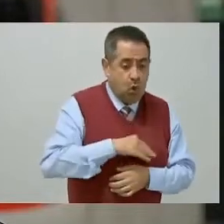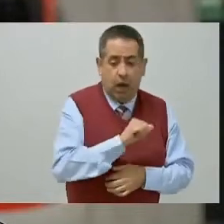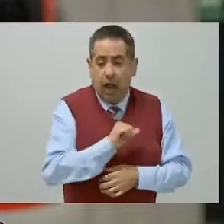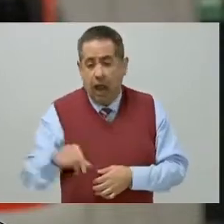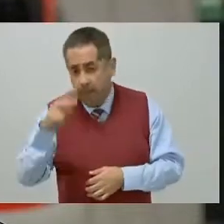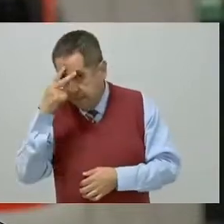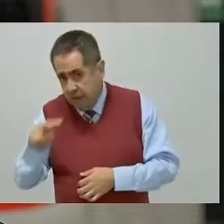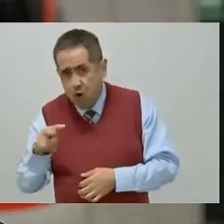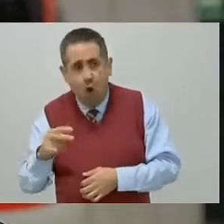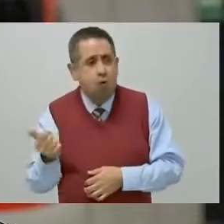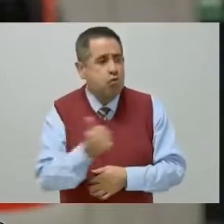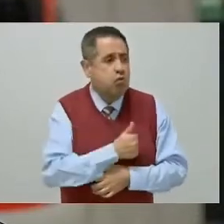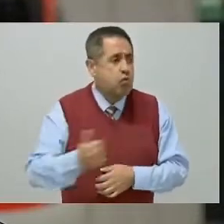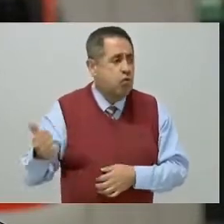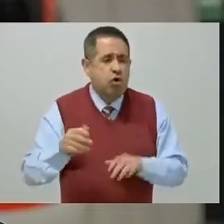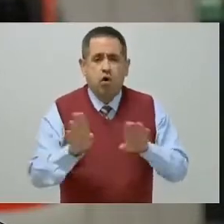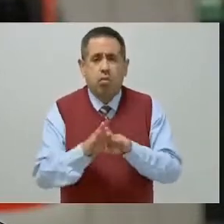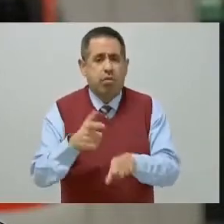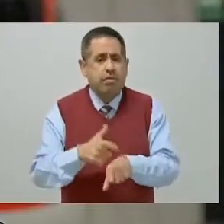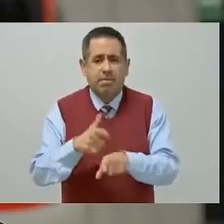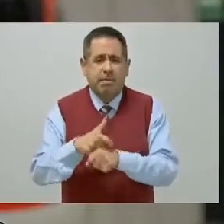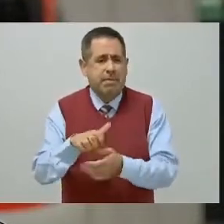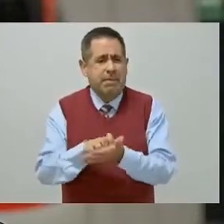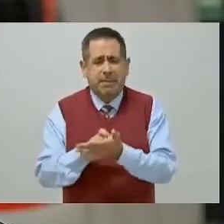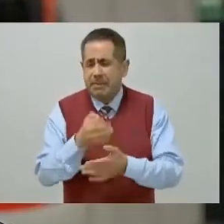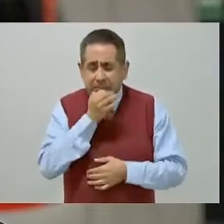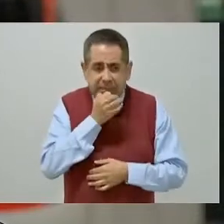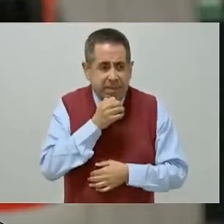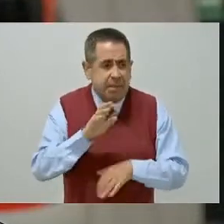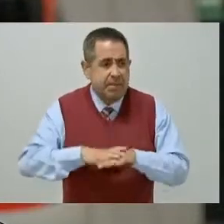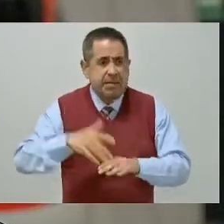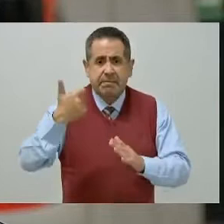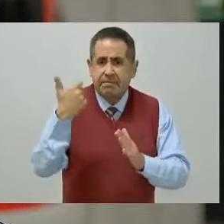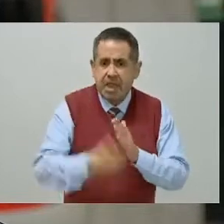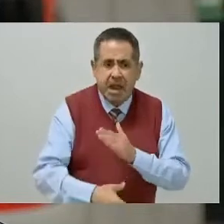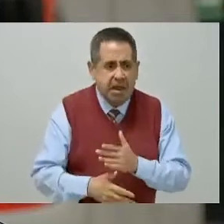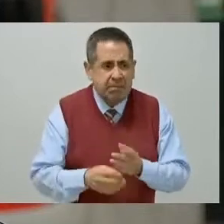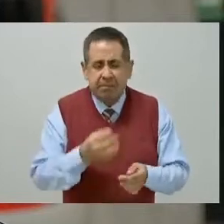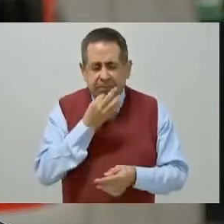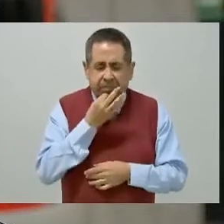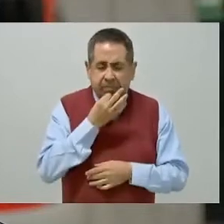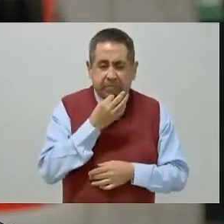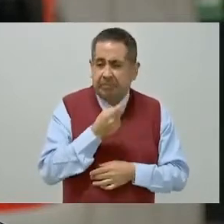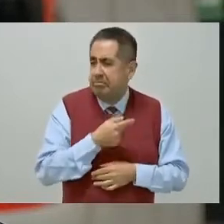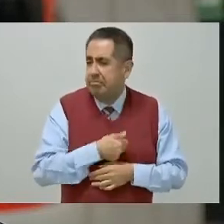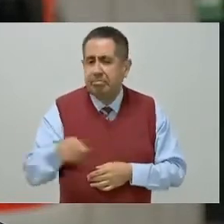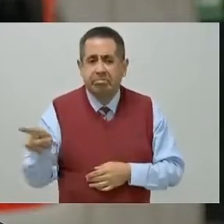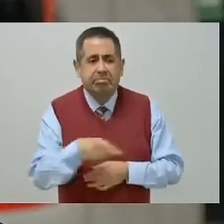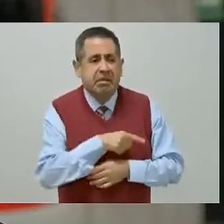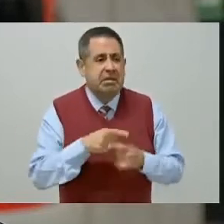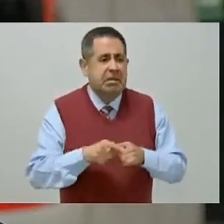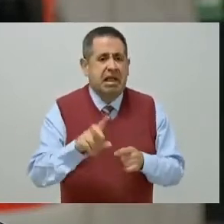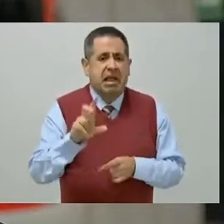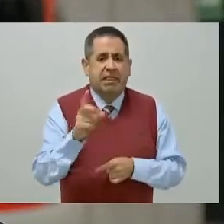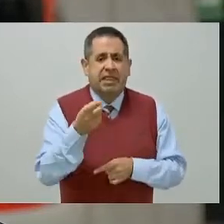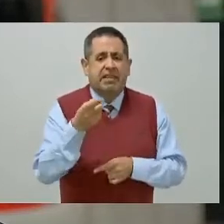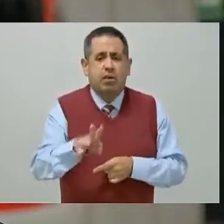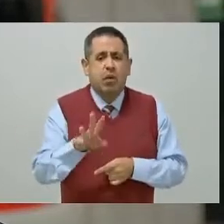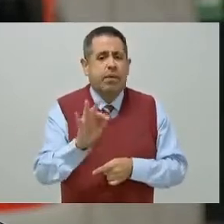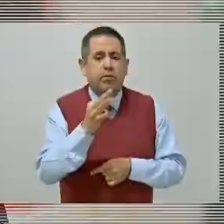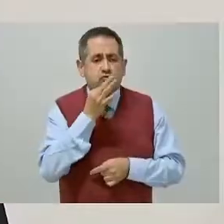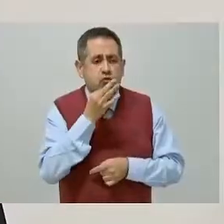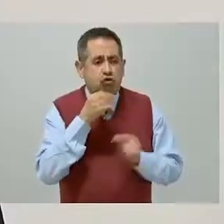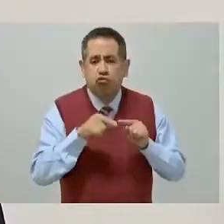en un menor tiempo, a un menor costo, en un tiempo de traslado de 39 minutos